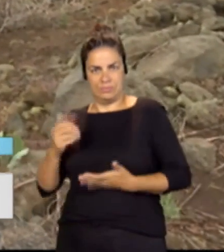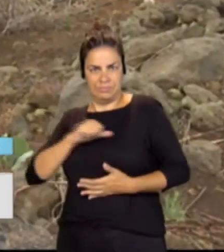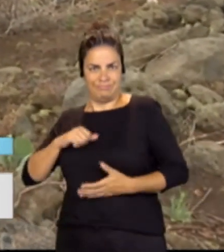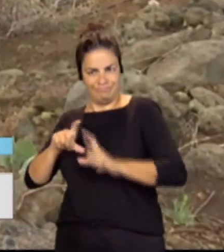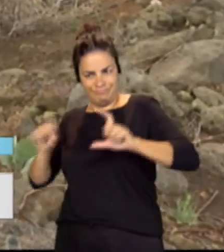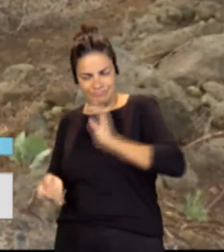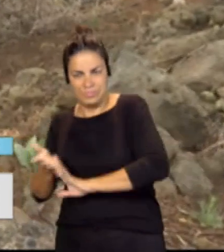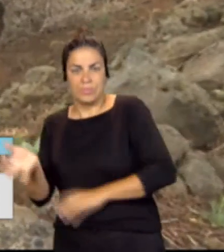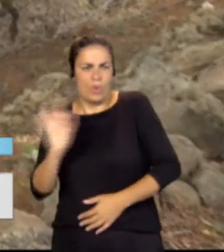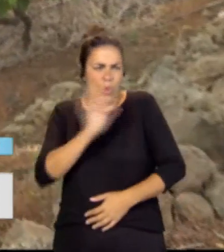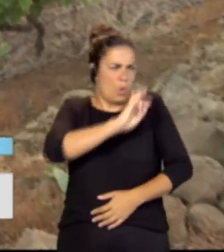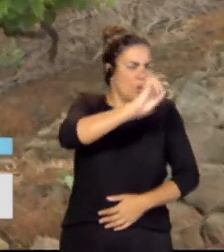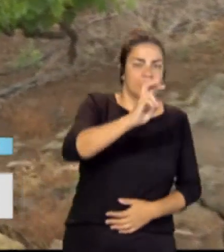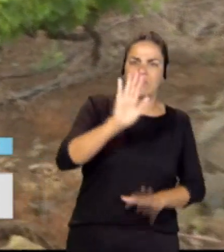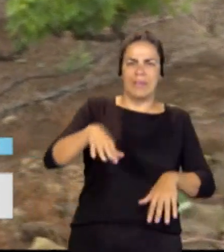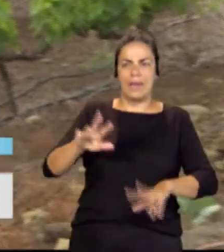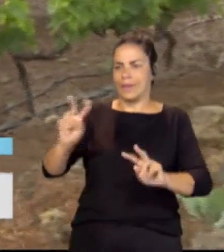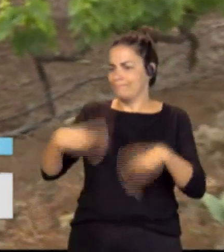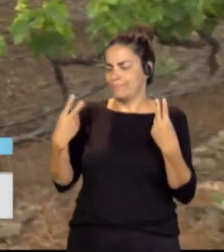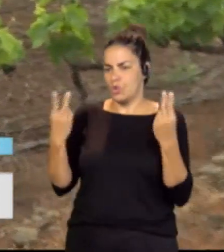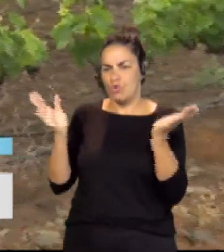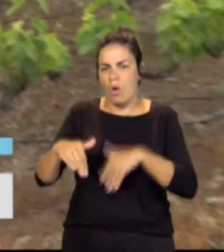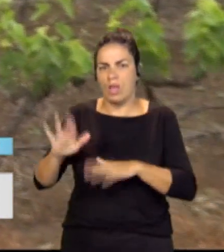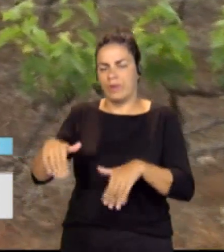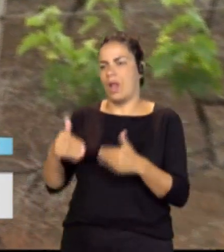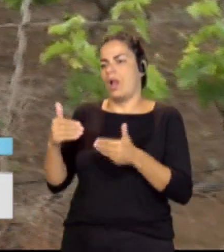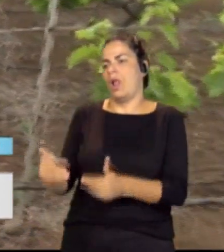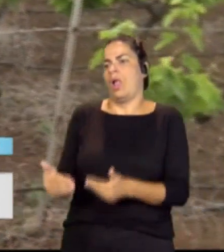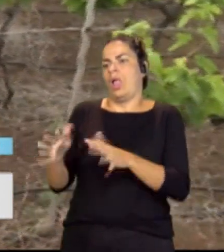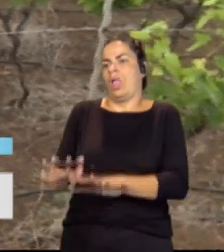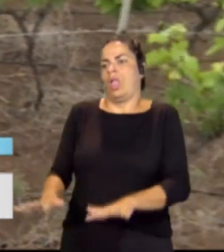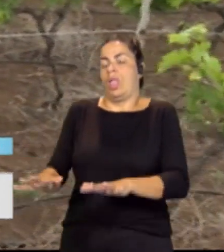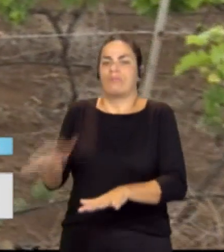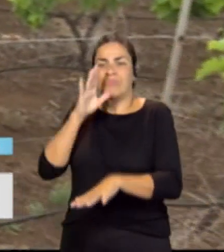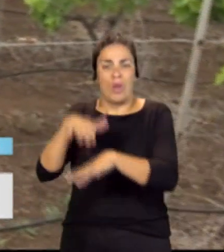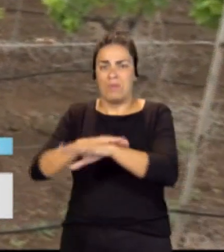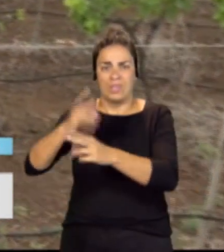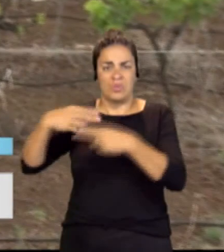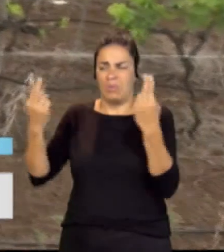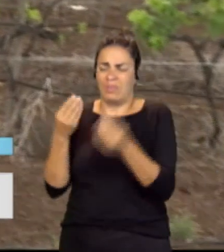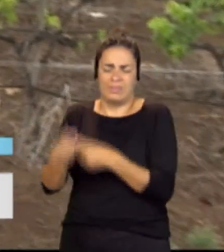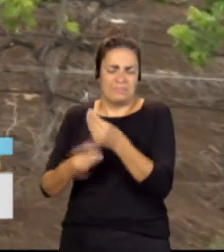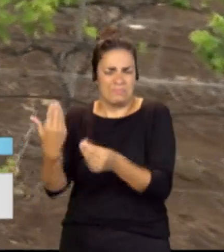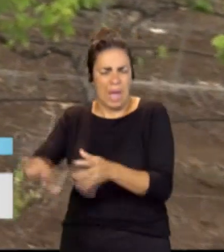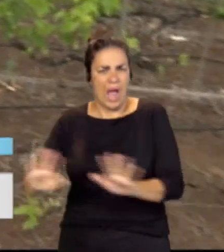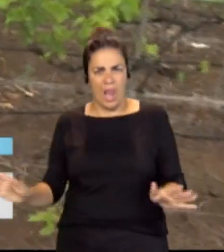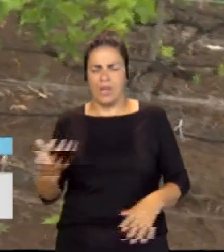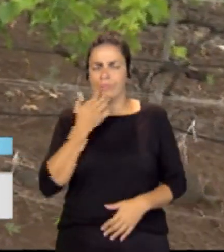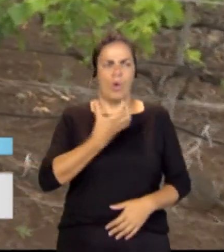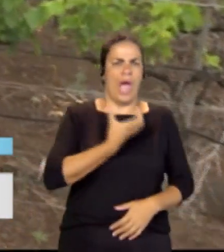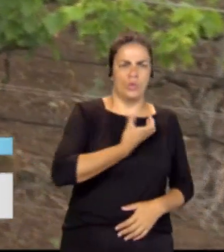las licencias no llegan y todo se paraliza por una evidente ineficiencia de la administración pública desde los ayuntamientos,